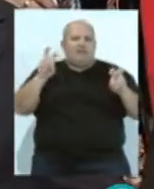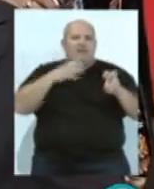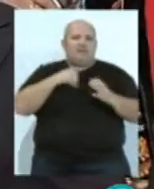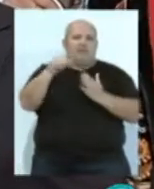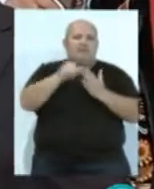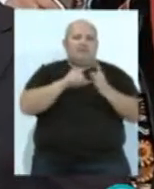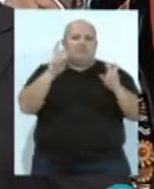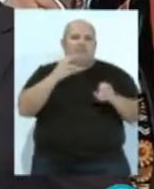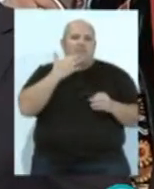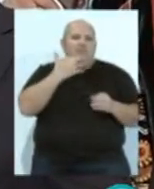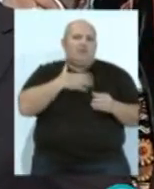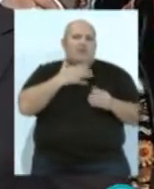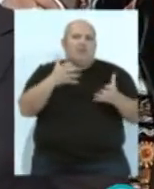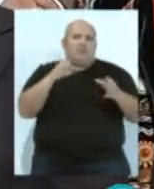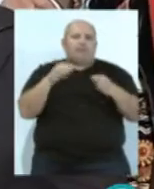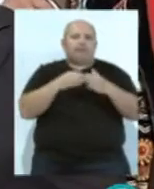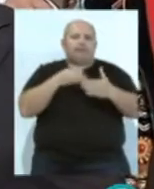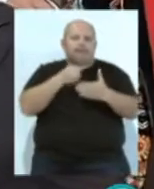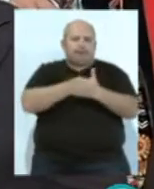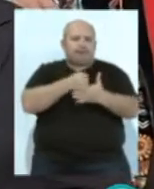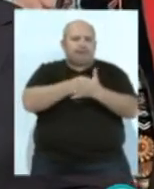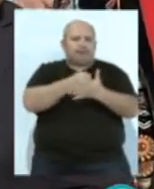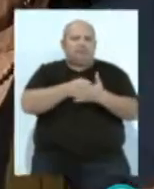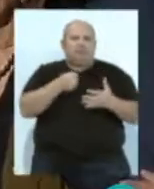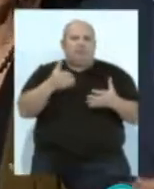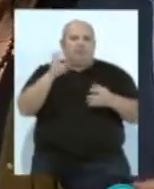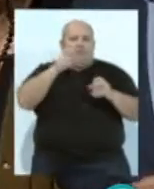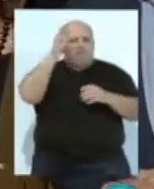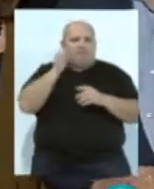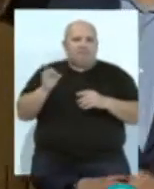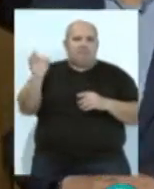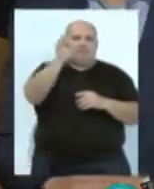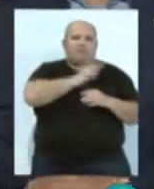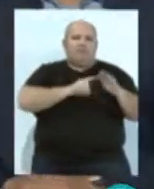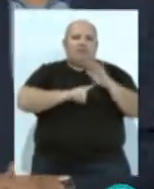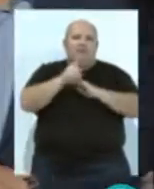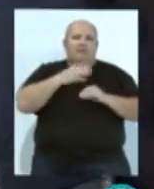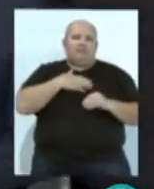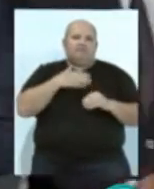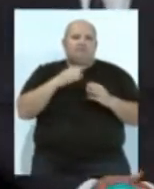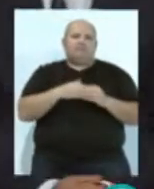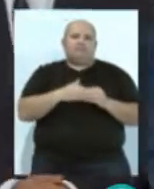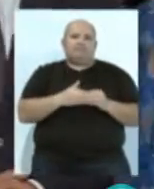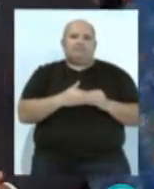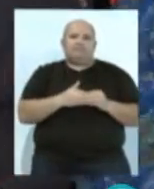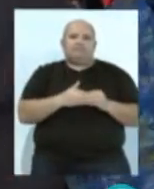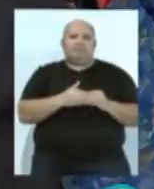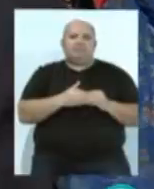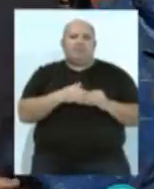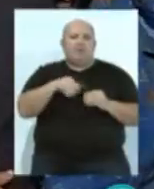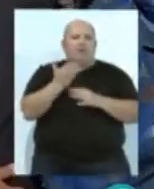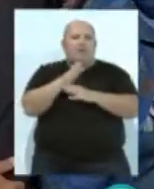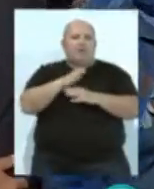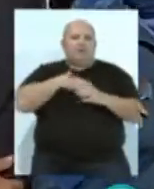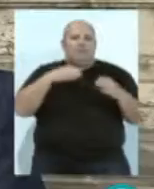listas como el equipo ganador que va a luchar por cada uno de los municipios y por el desarrollo de Cádiz en su diversidad. Hoy